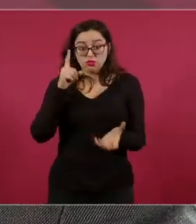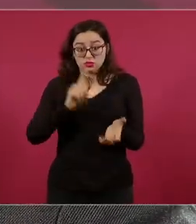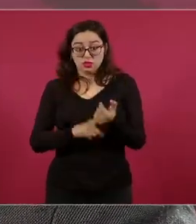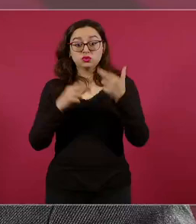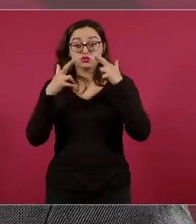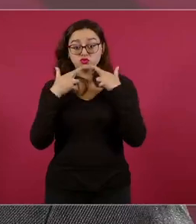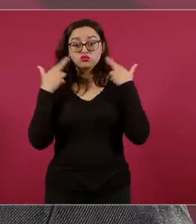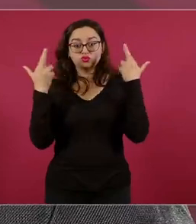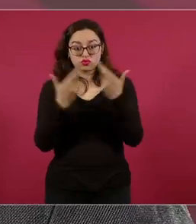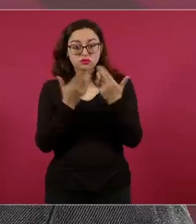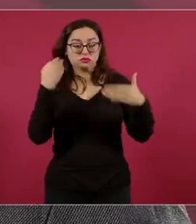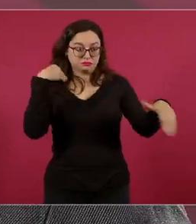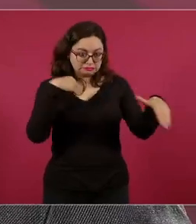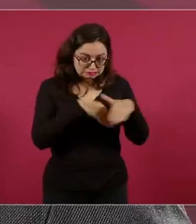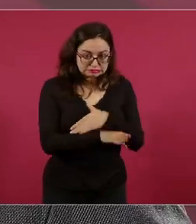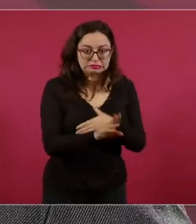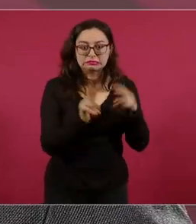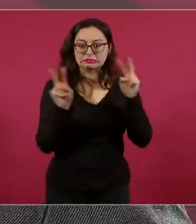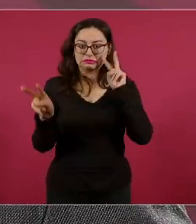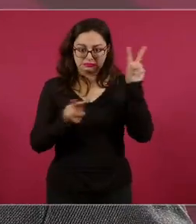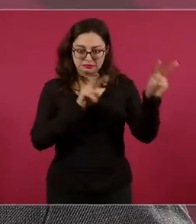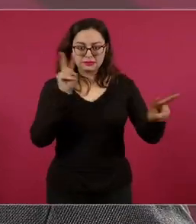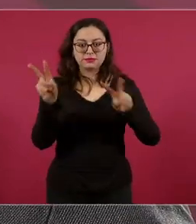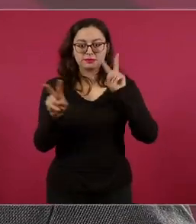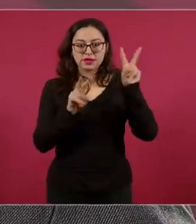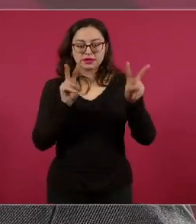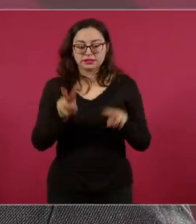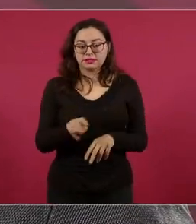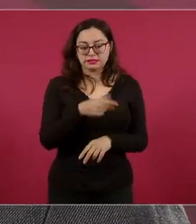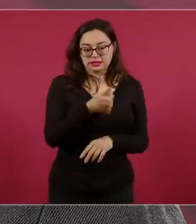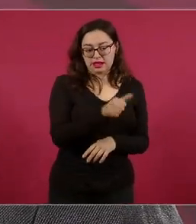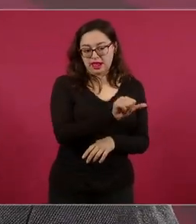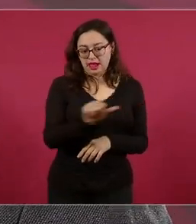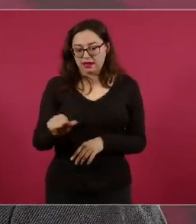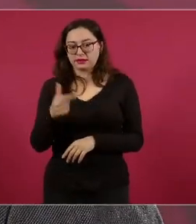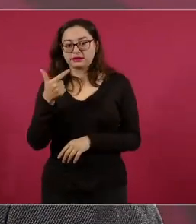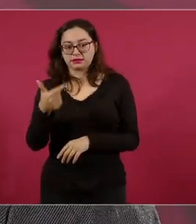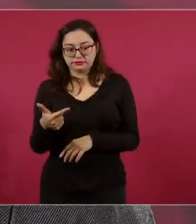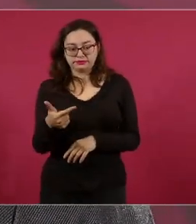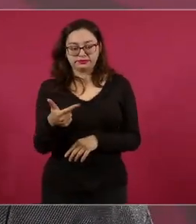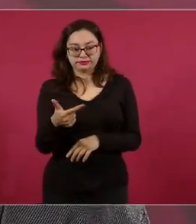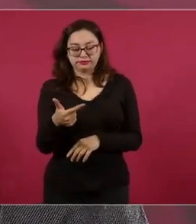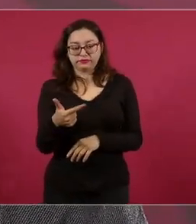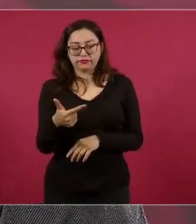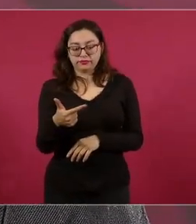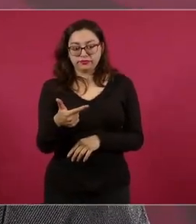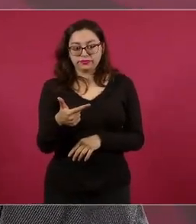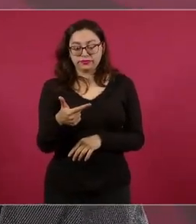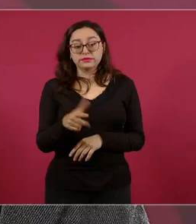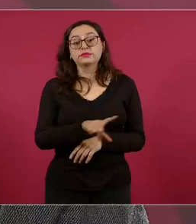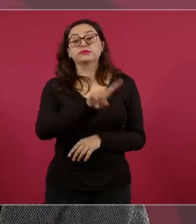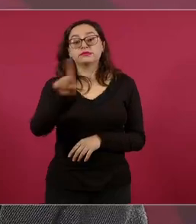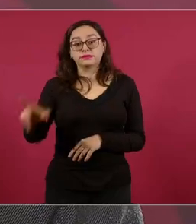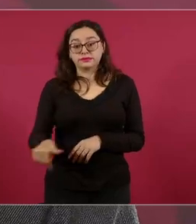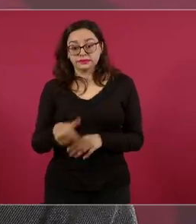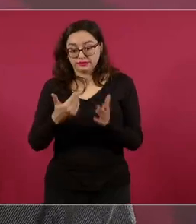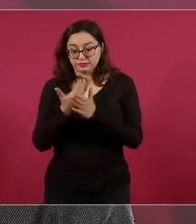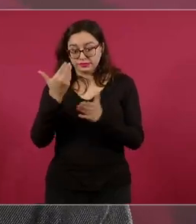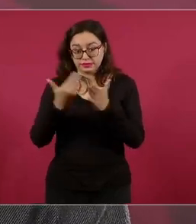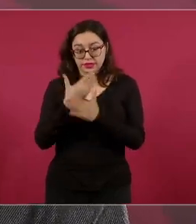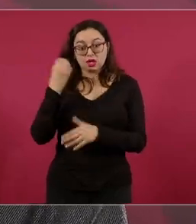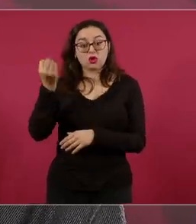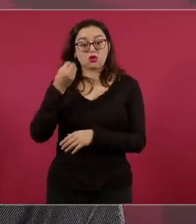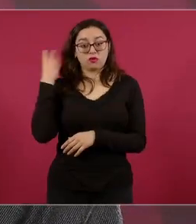un informe diario de seis a siete de la mañana y luego nos seguimos con la mañanera